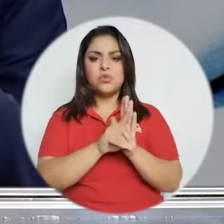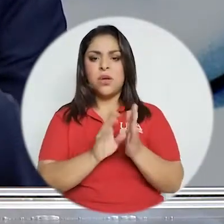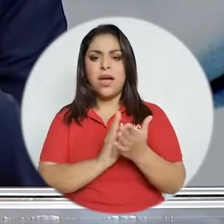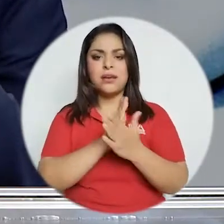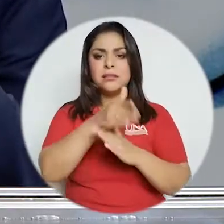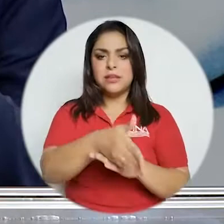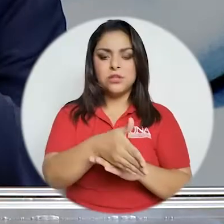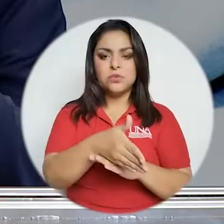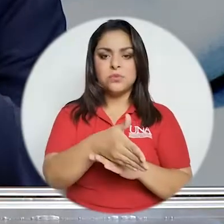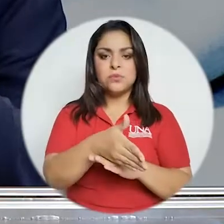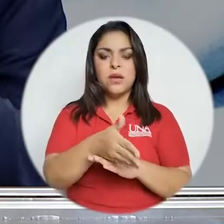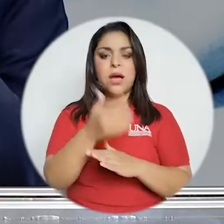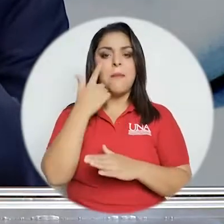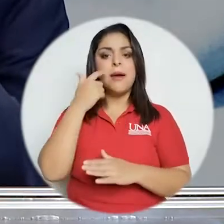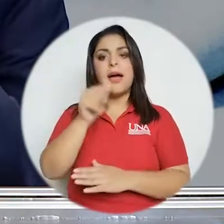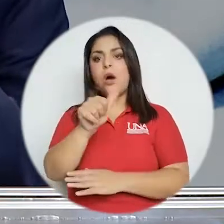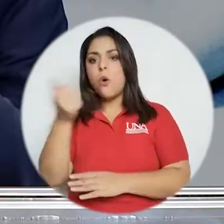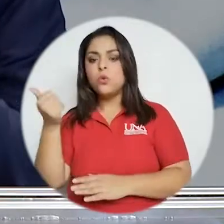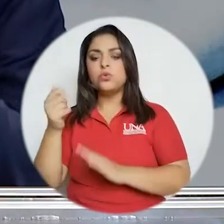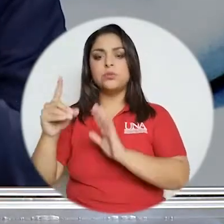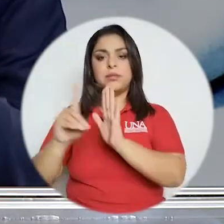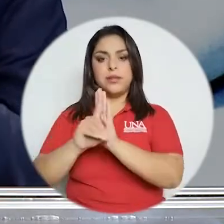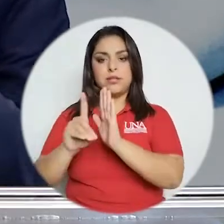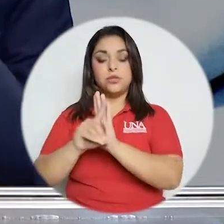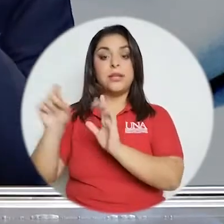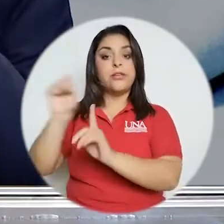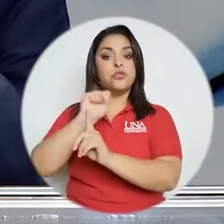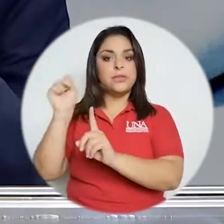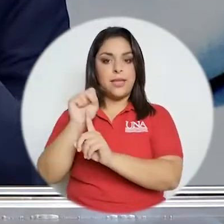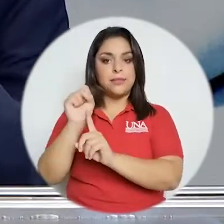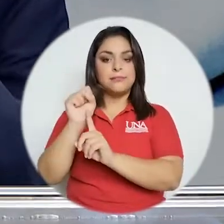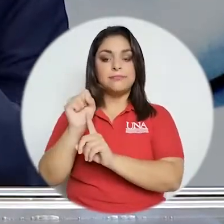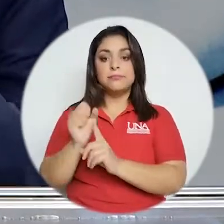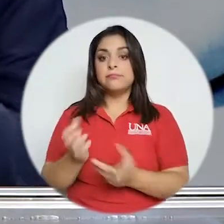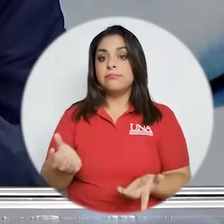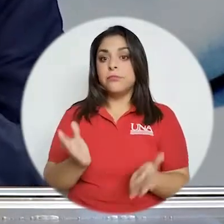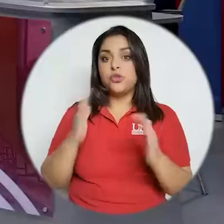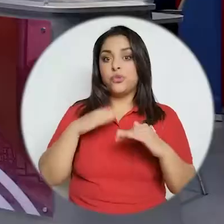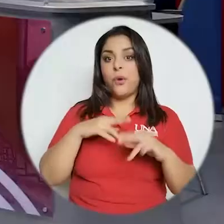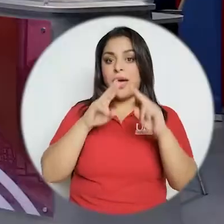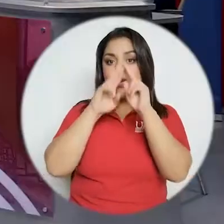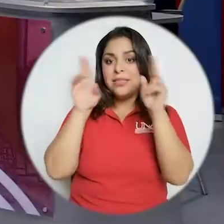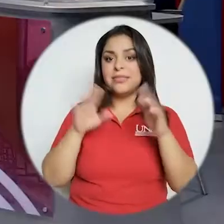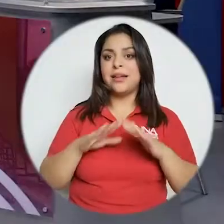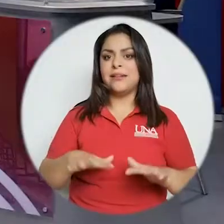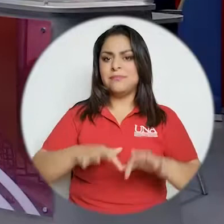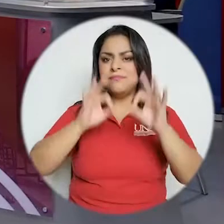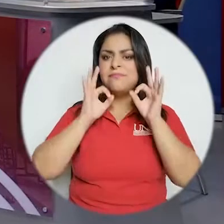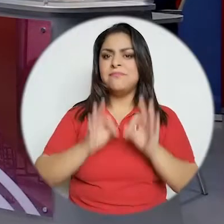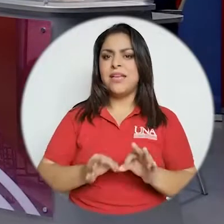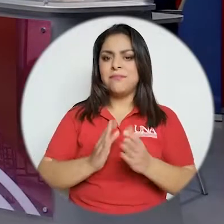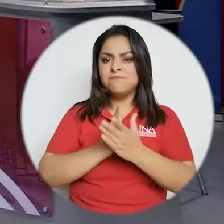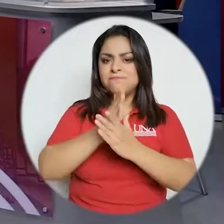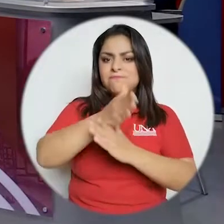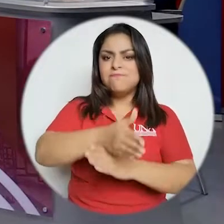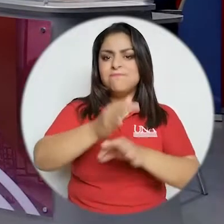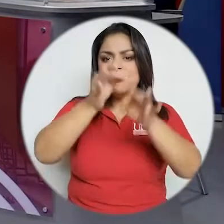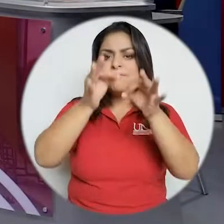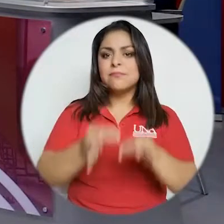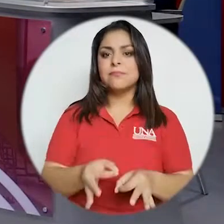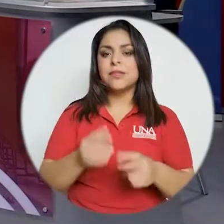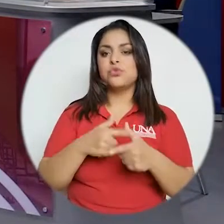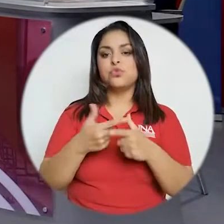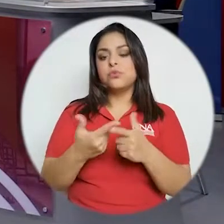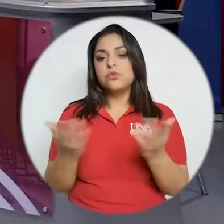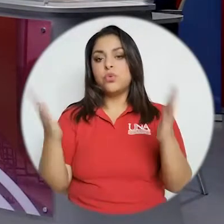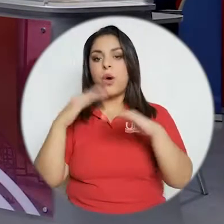a tener derecho y acceso perdón a otros derechos de la sociedad si no tenemos un internet robusto un